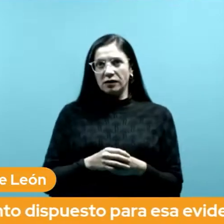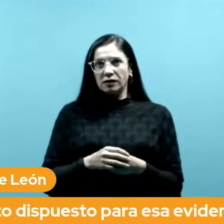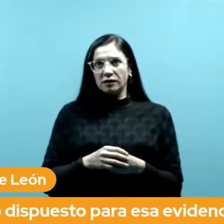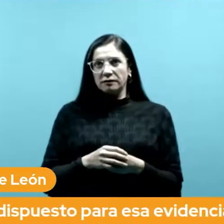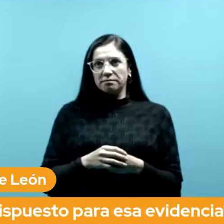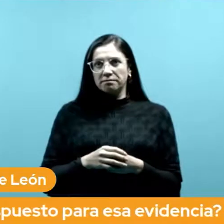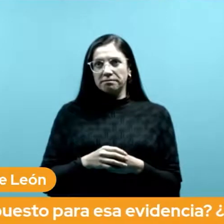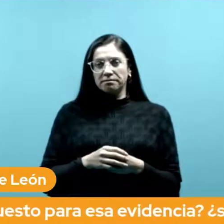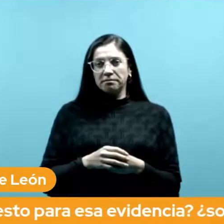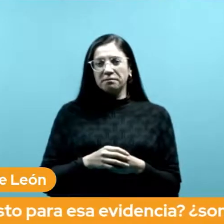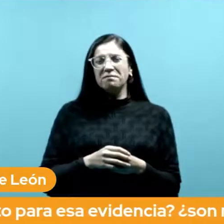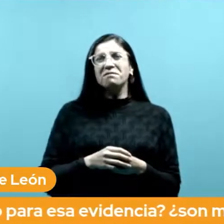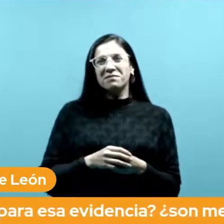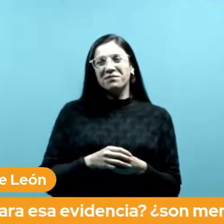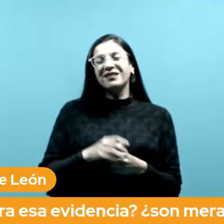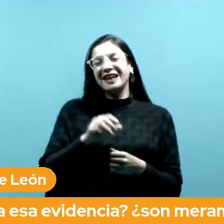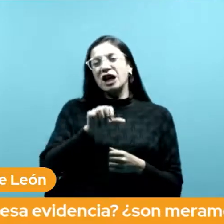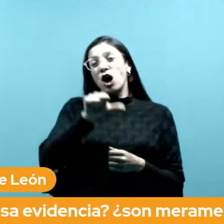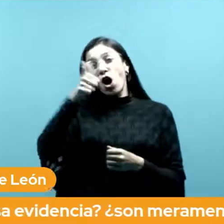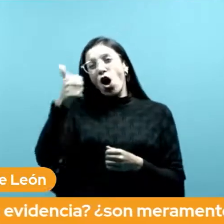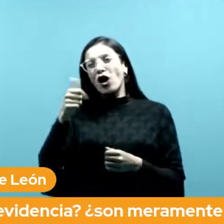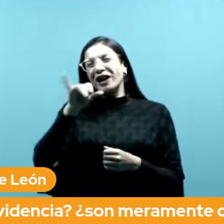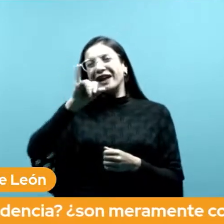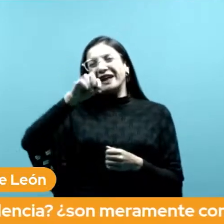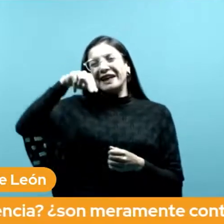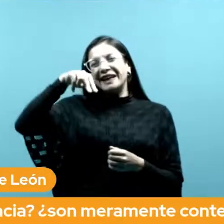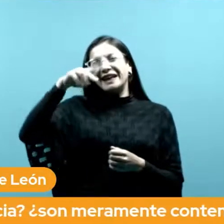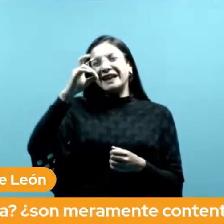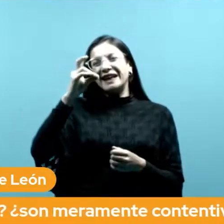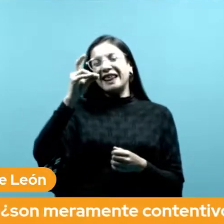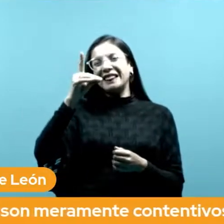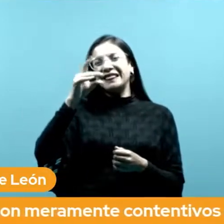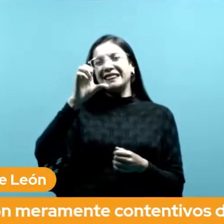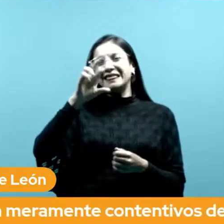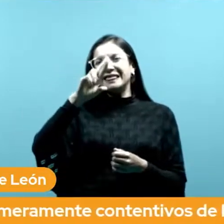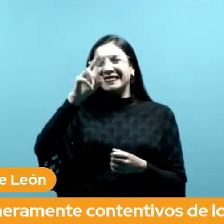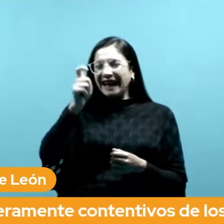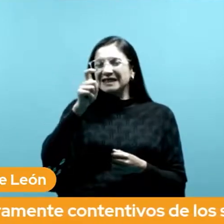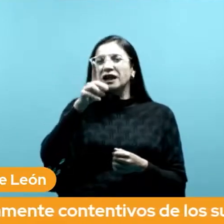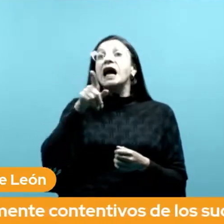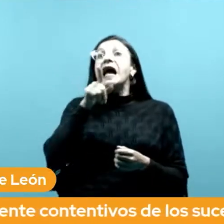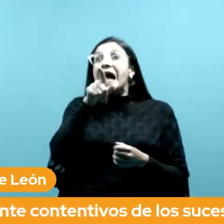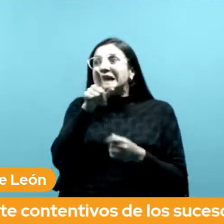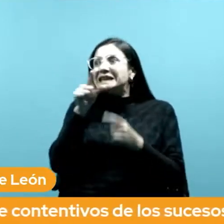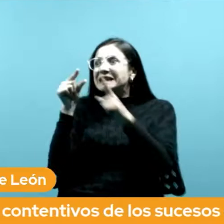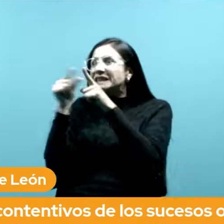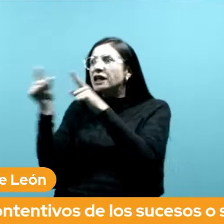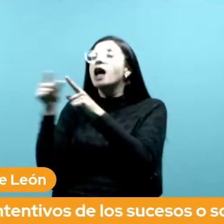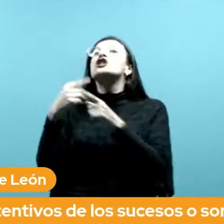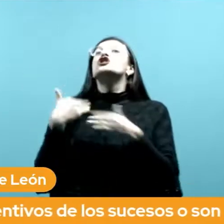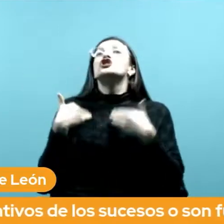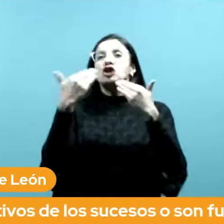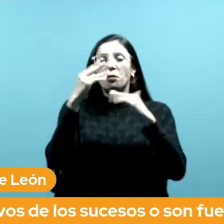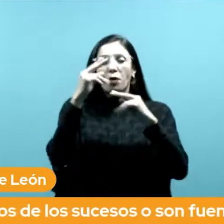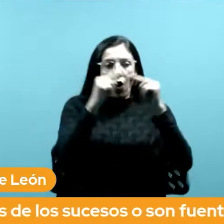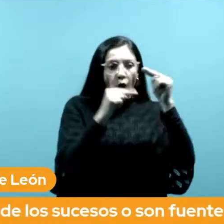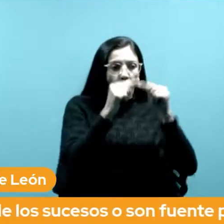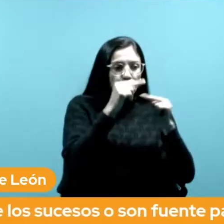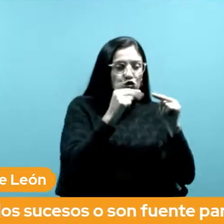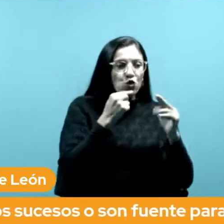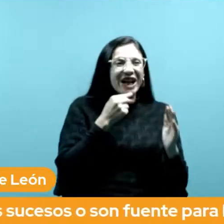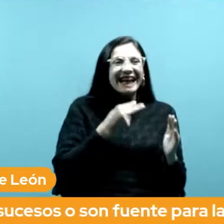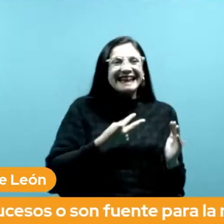índex que tienen que ver con la reconstrucción de memorias alternativas que pueden servir para todo esto también ¿no? denunciar